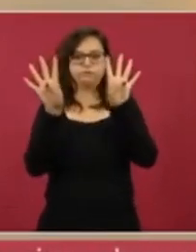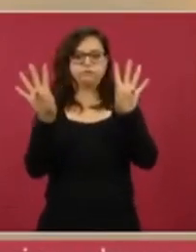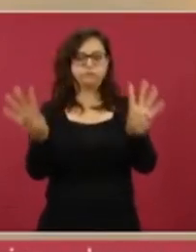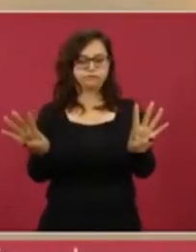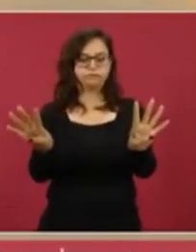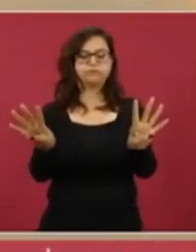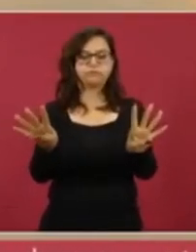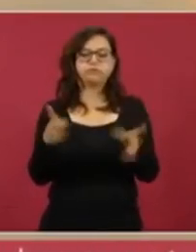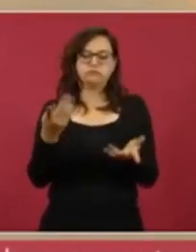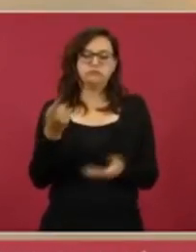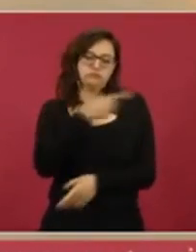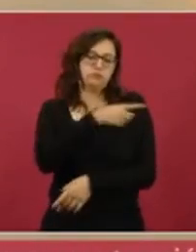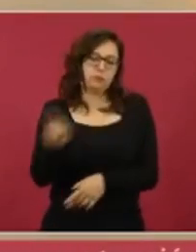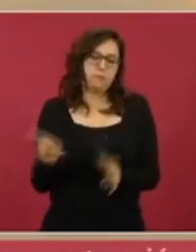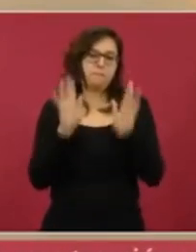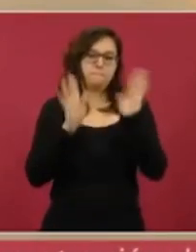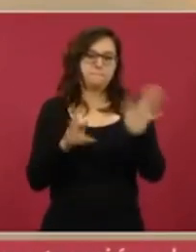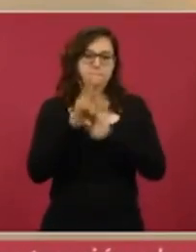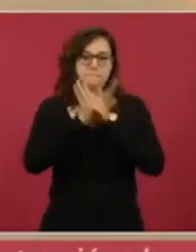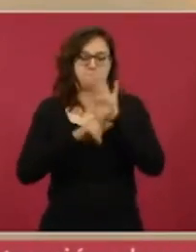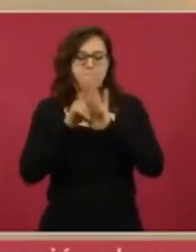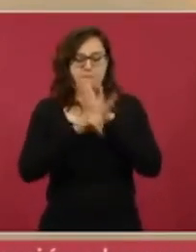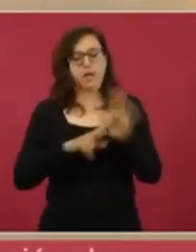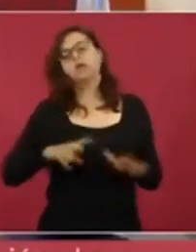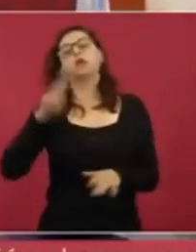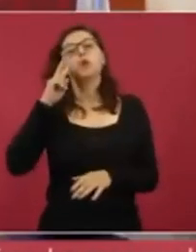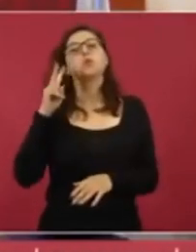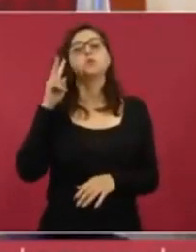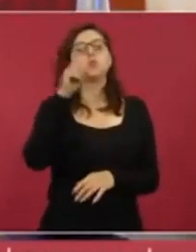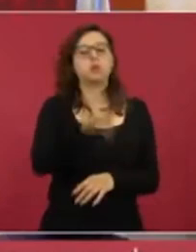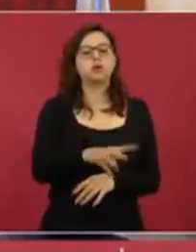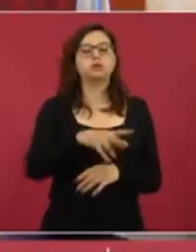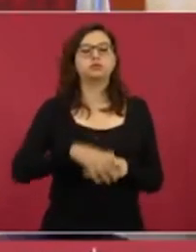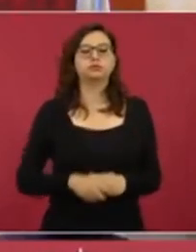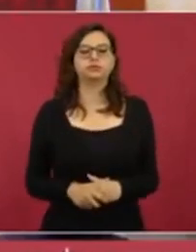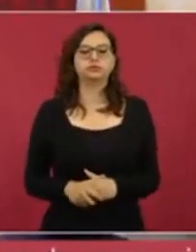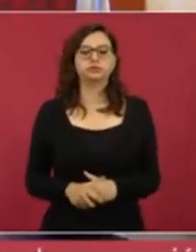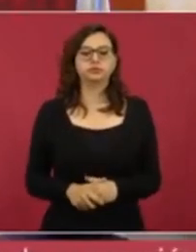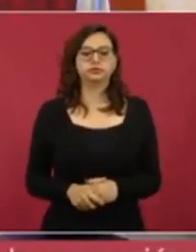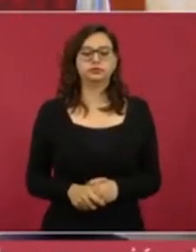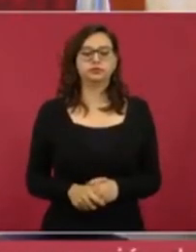aparece en algunos videos, afuera de una casa en un portón. Siguiente.